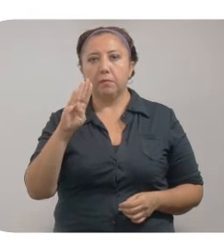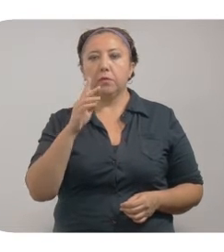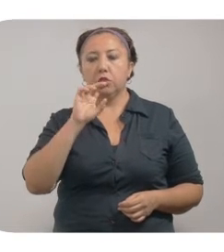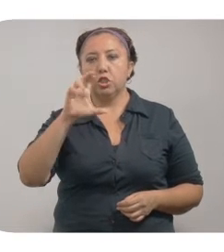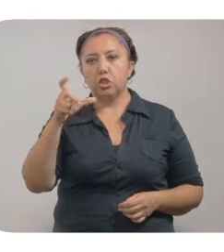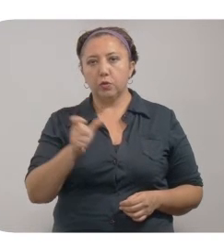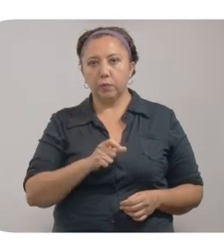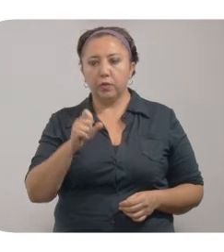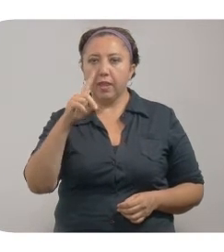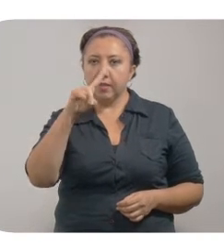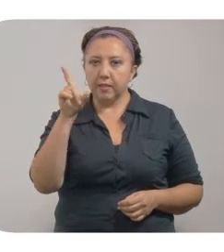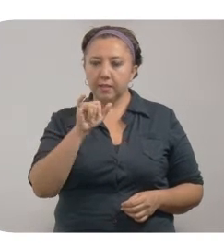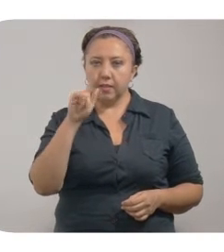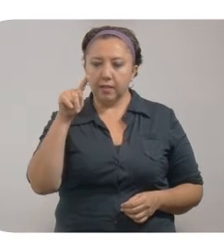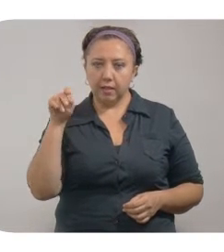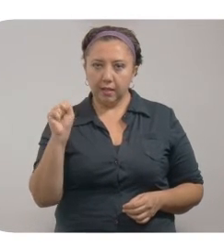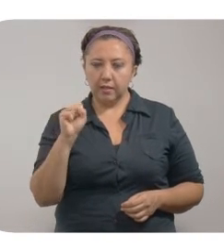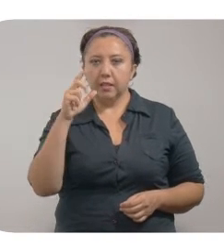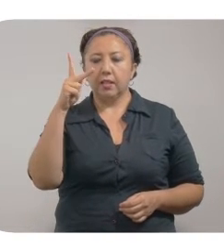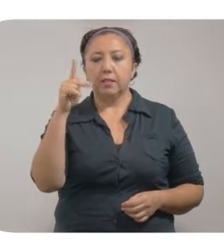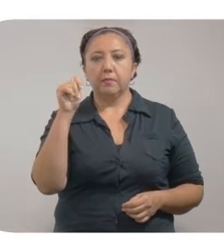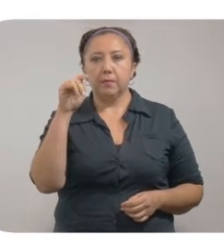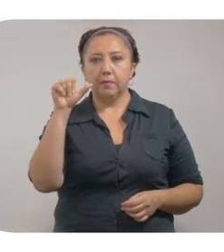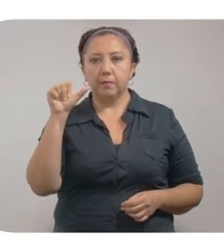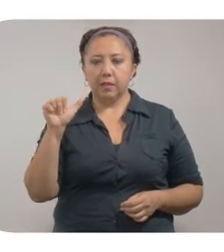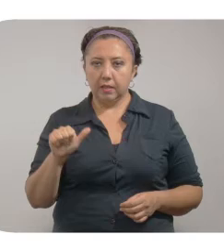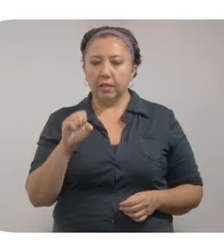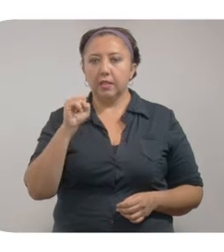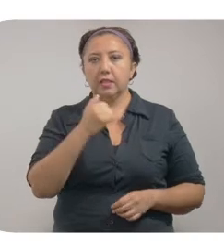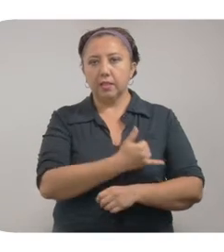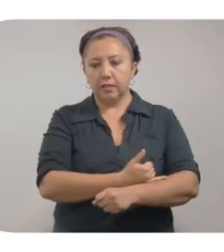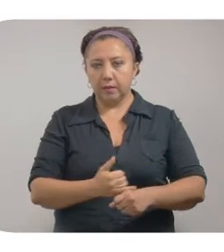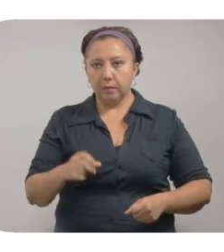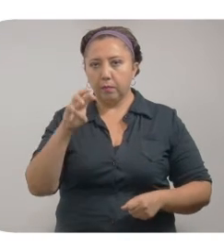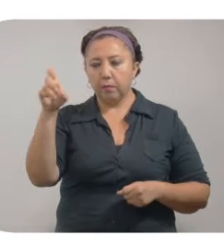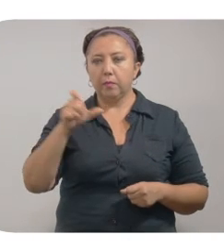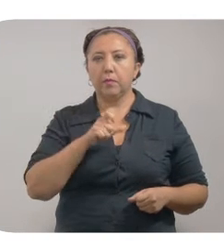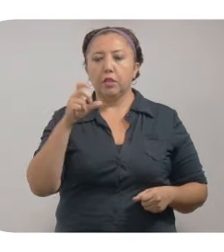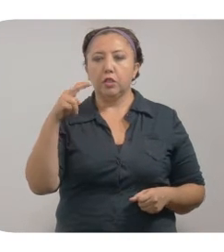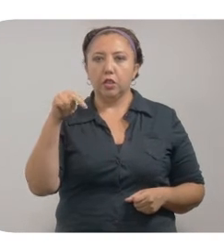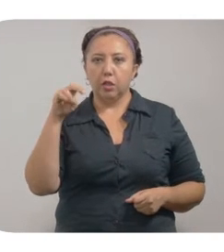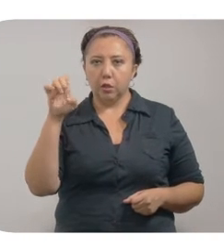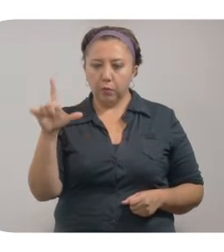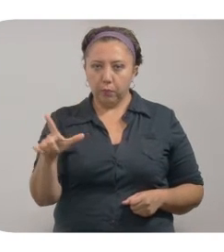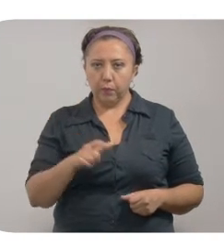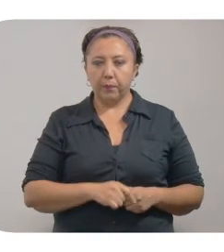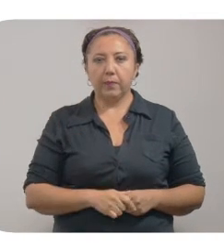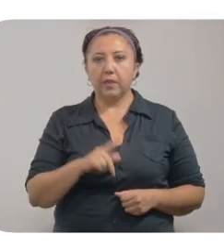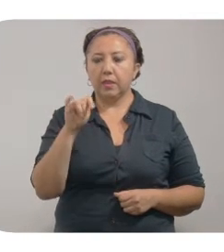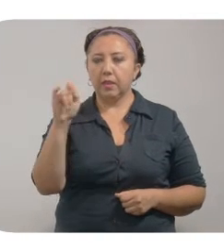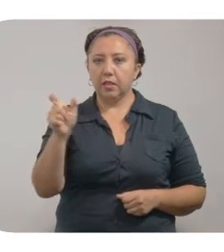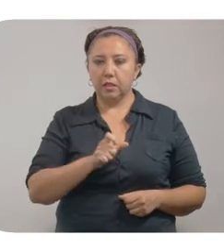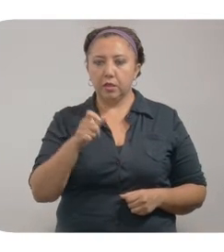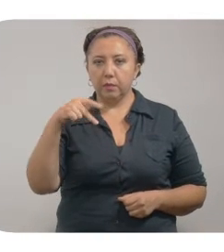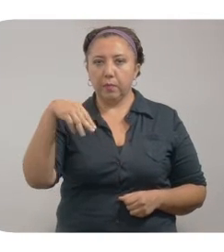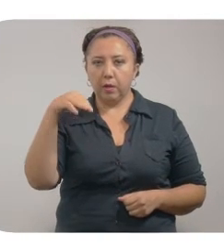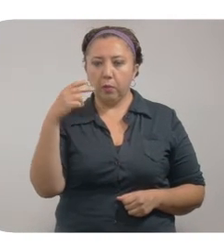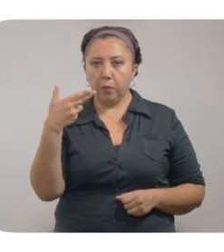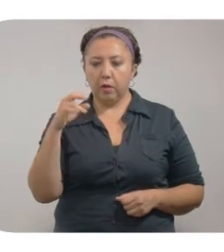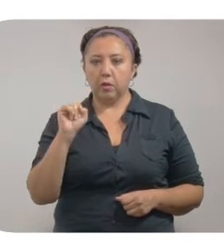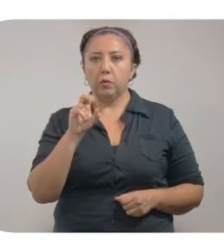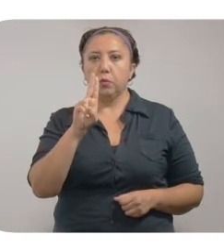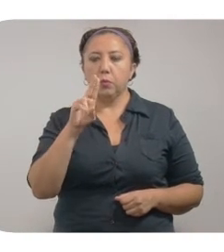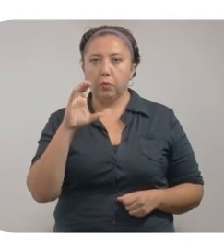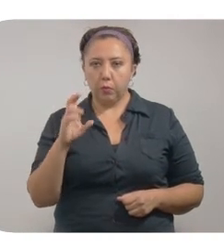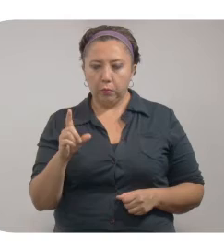Chipsulú, Pueblo, Sictaz, Espita, Kunukmá, Isamal, Mashcanú, Motul, San Felipe, Tishmehuat, Sukacab y